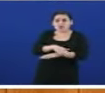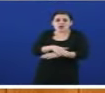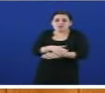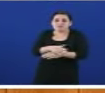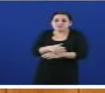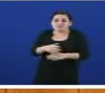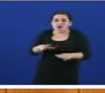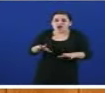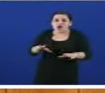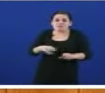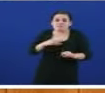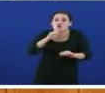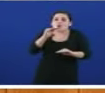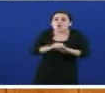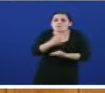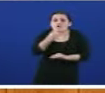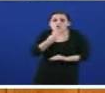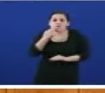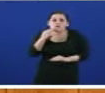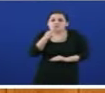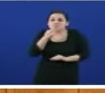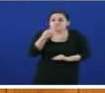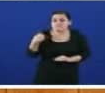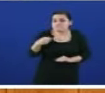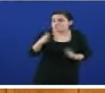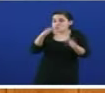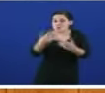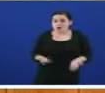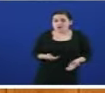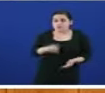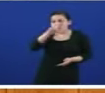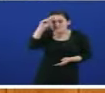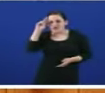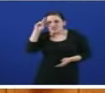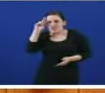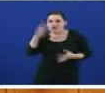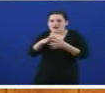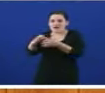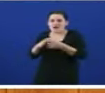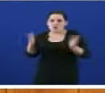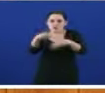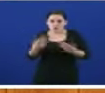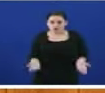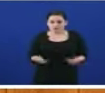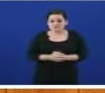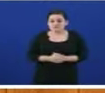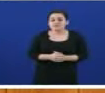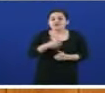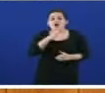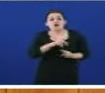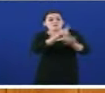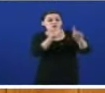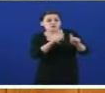conseguir máis competencias e un millor financiamento para o noso país. De algún seito nas perguntas, señoría, xa van as